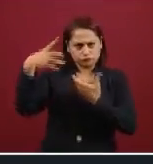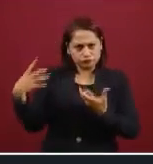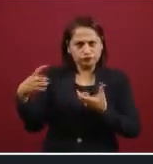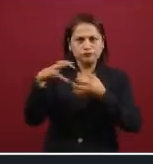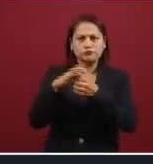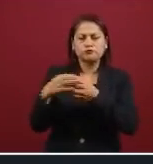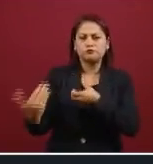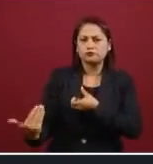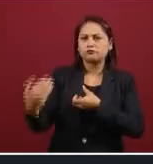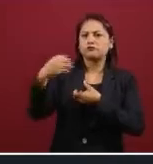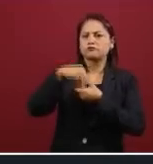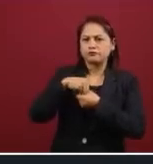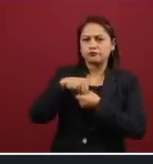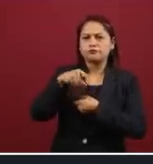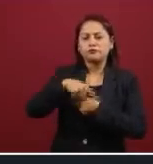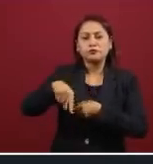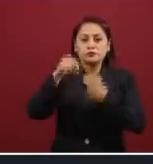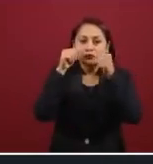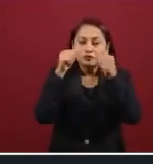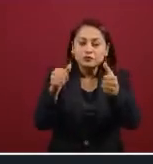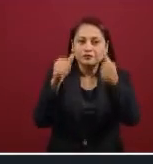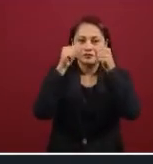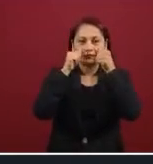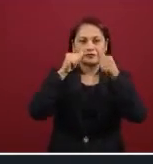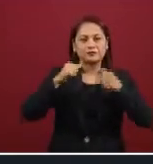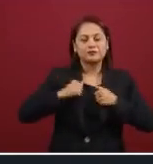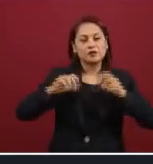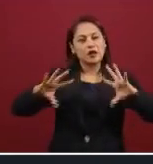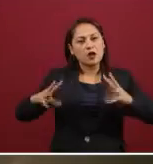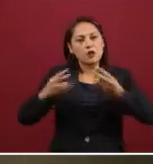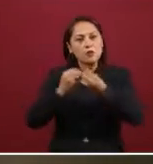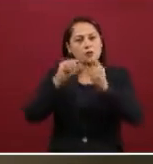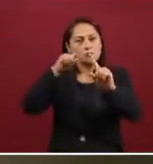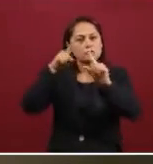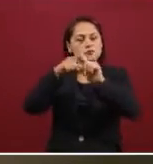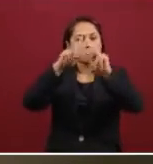Escúchate, escucha, escuchemos. Juntos por la paz.